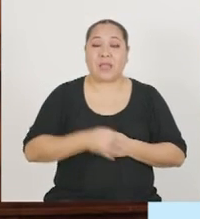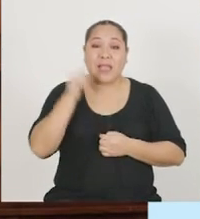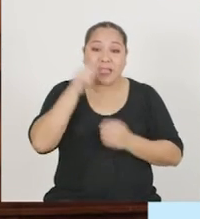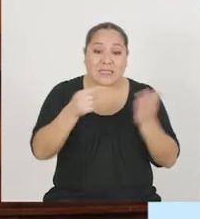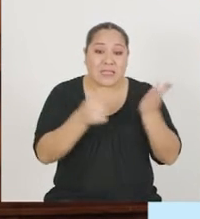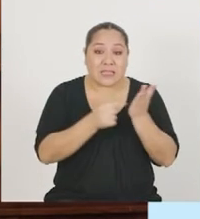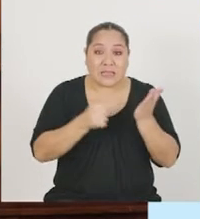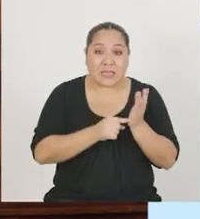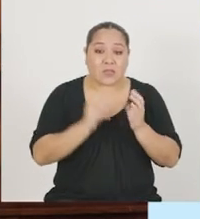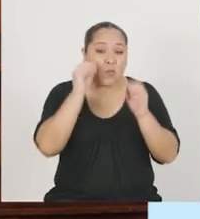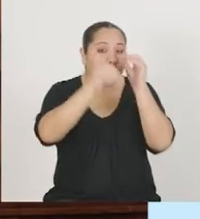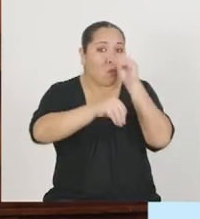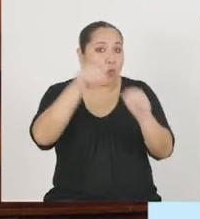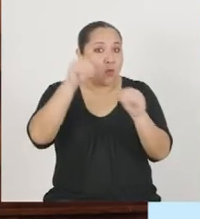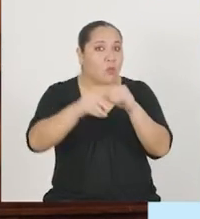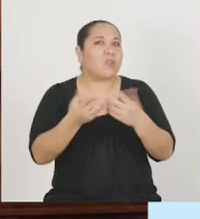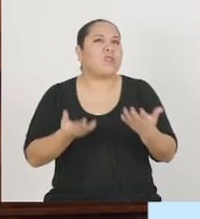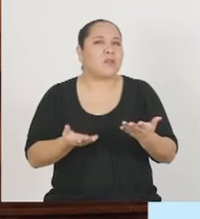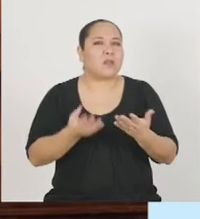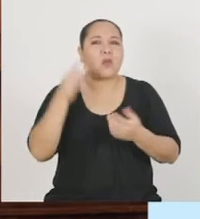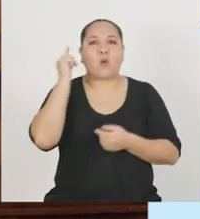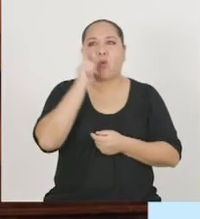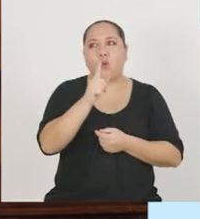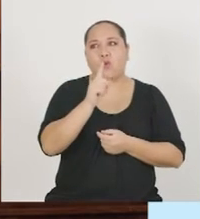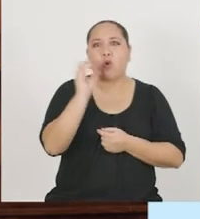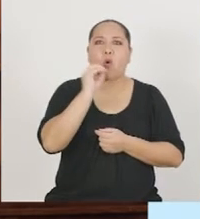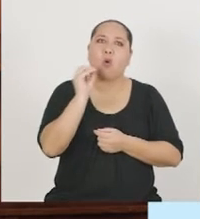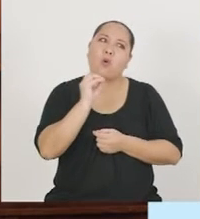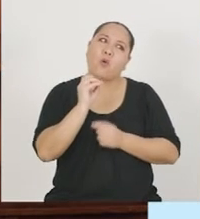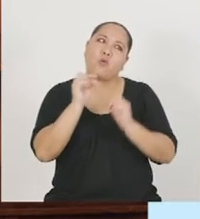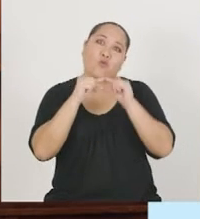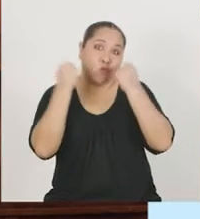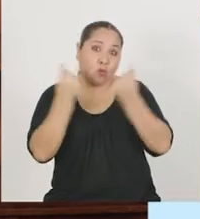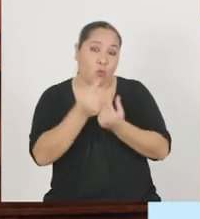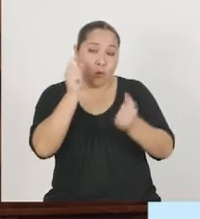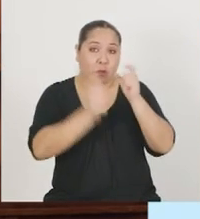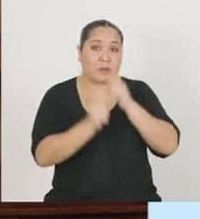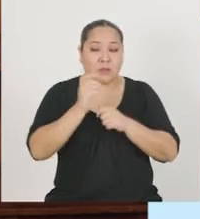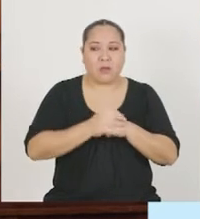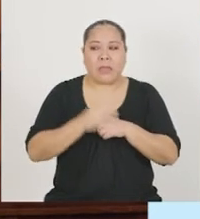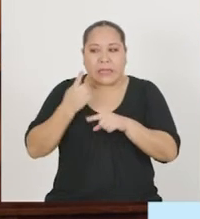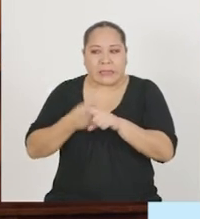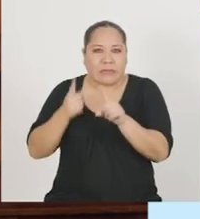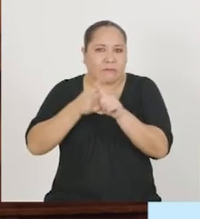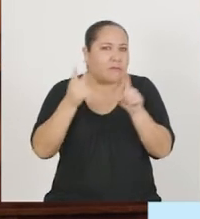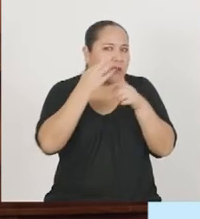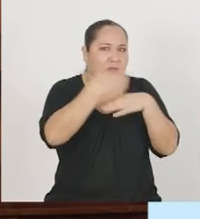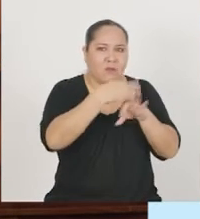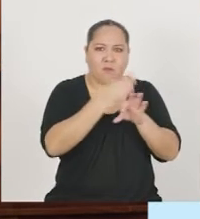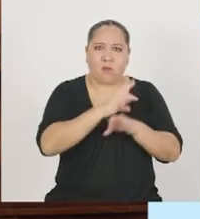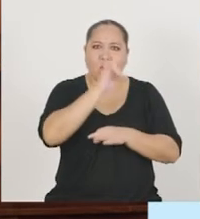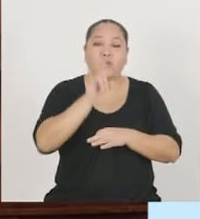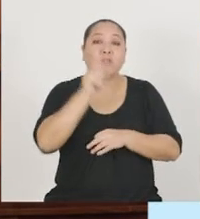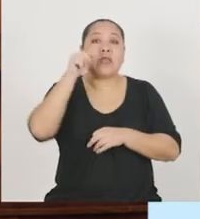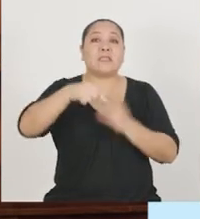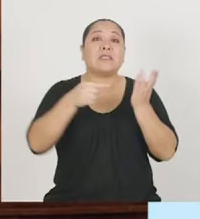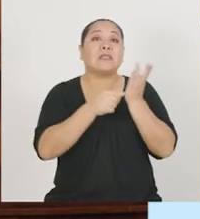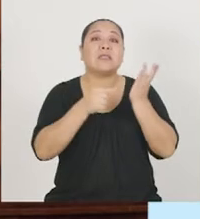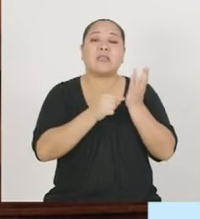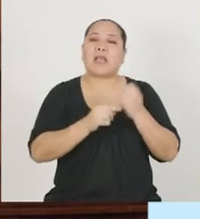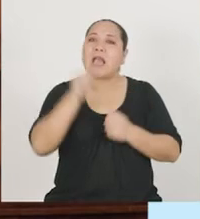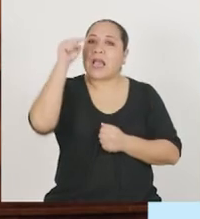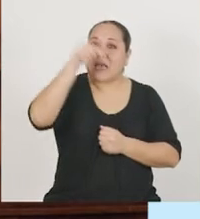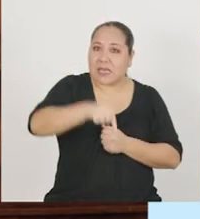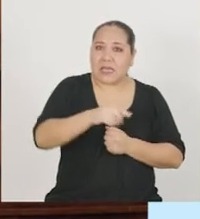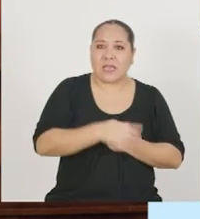Esta técnica se puede implementar por una o un grupo de personas dentro de las diferentes formas de utilizar esta